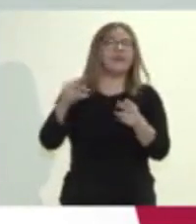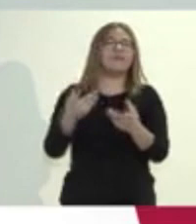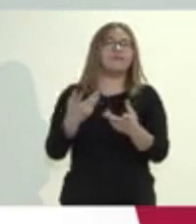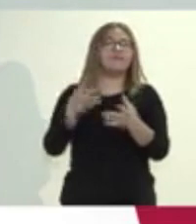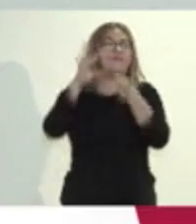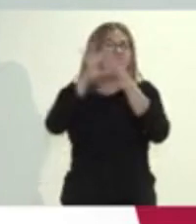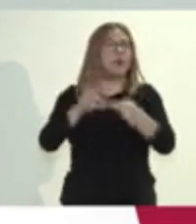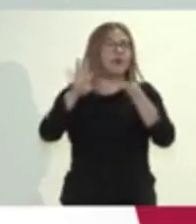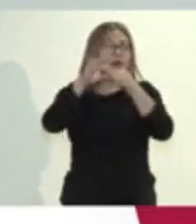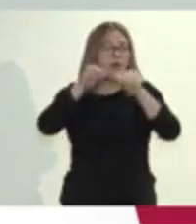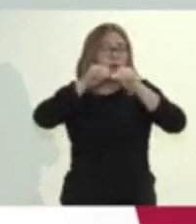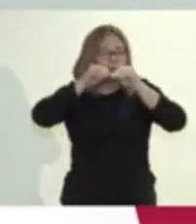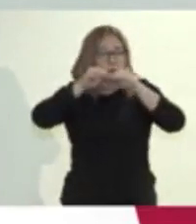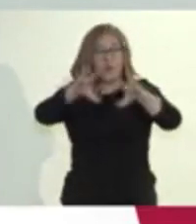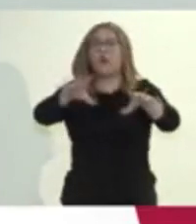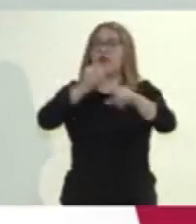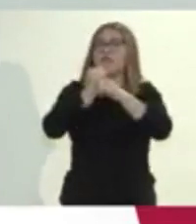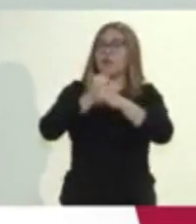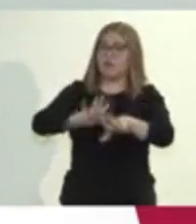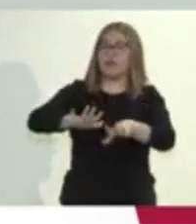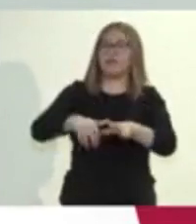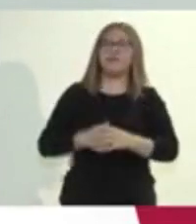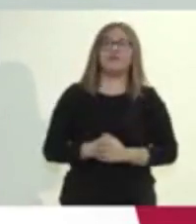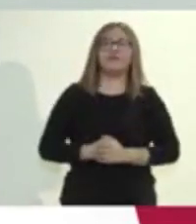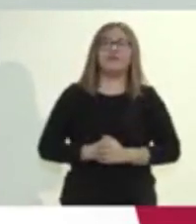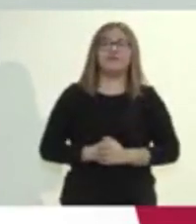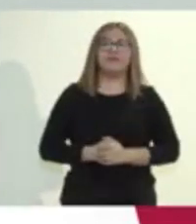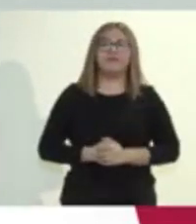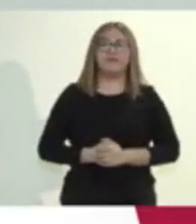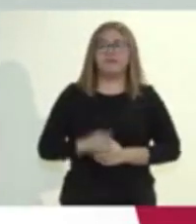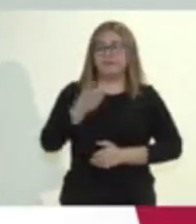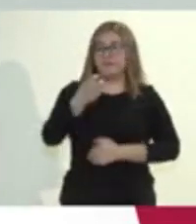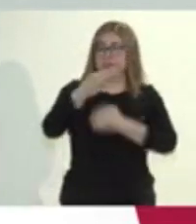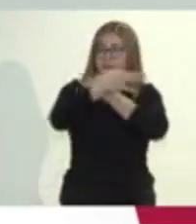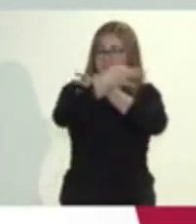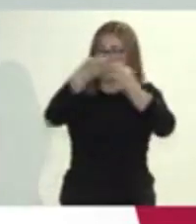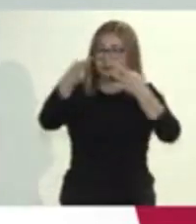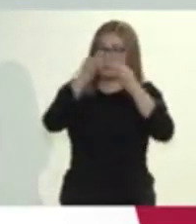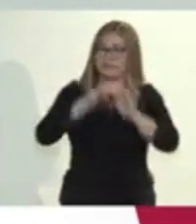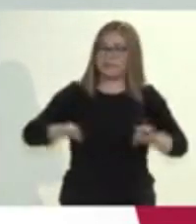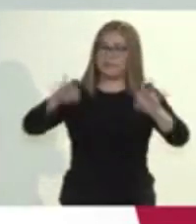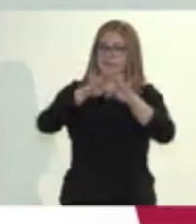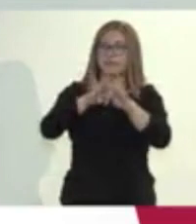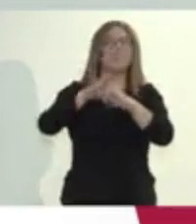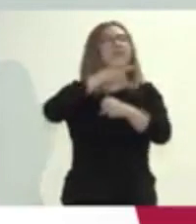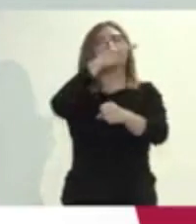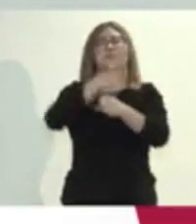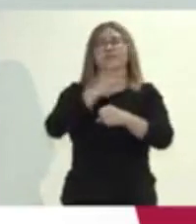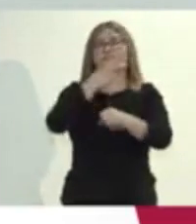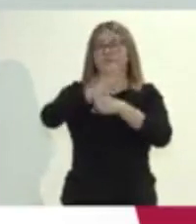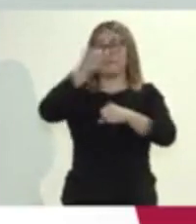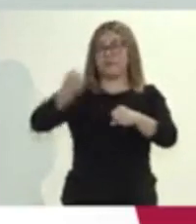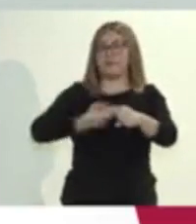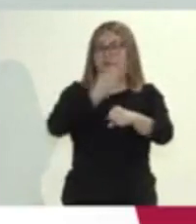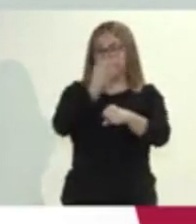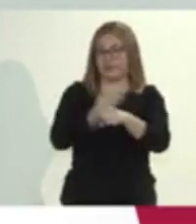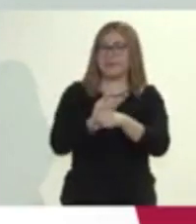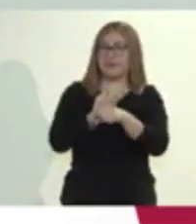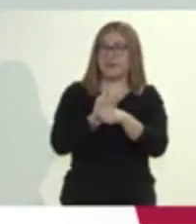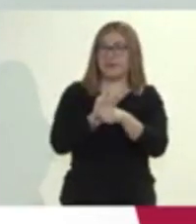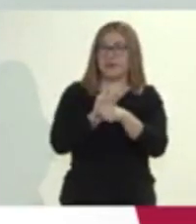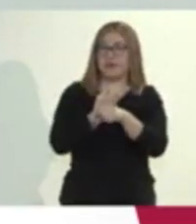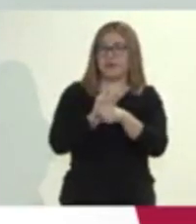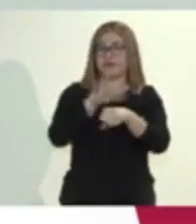mexicanos. Explicó que dicha fase implica un mayor número de contagios y de muertes por este virus, así como la posibilidad